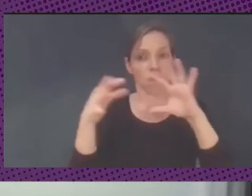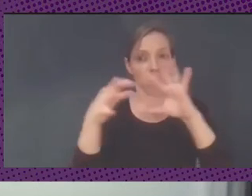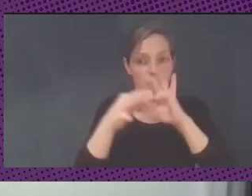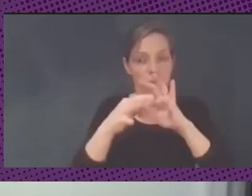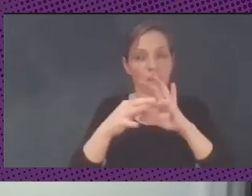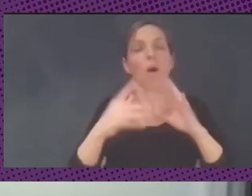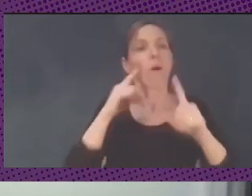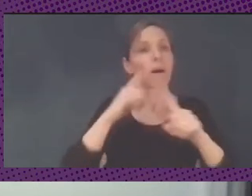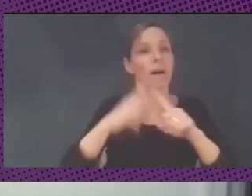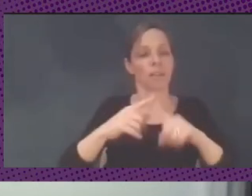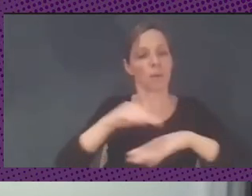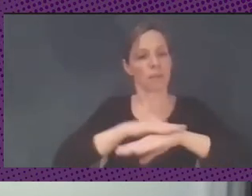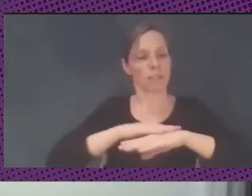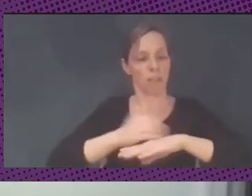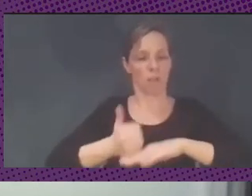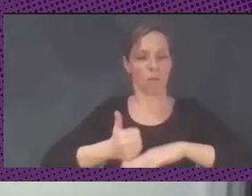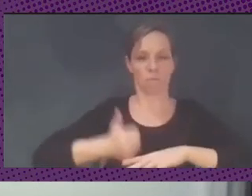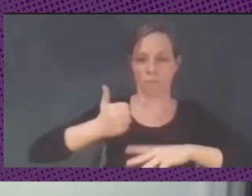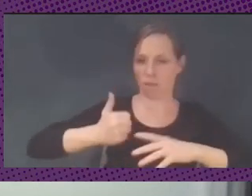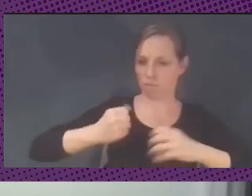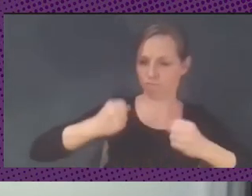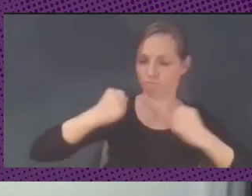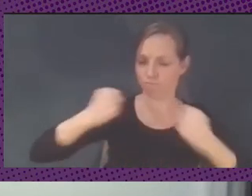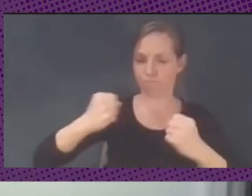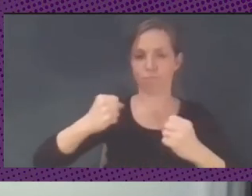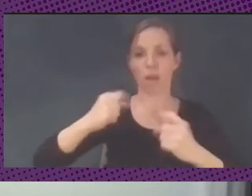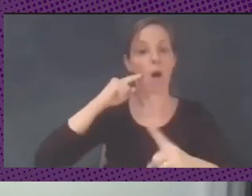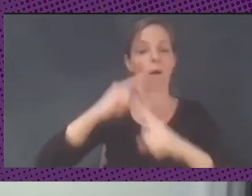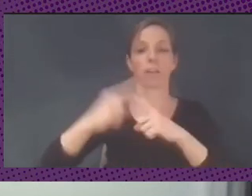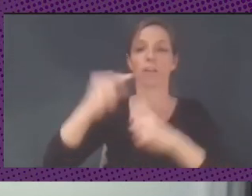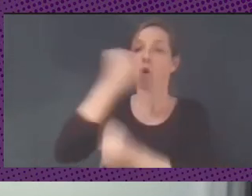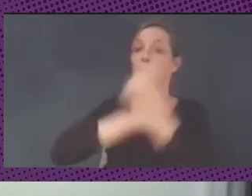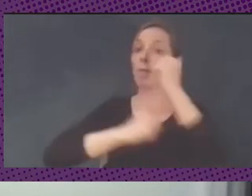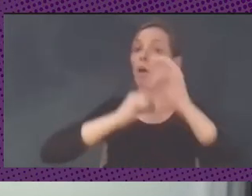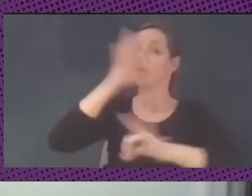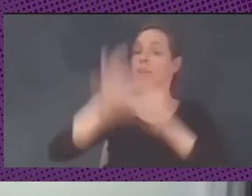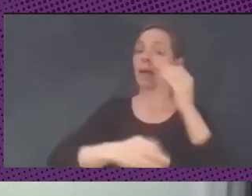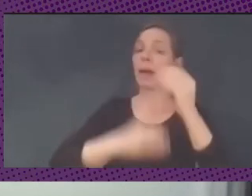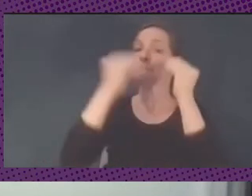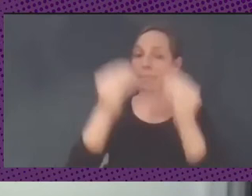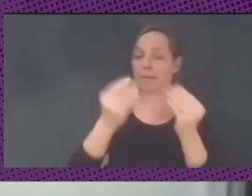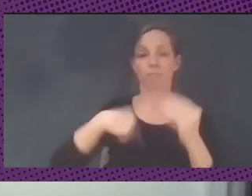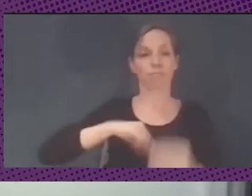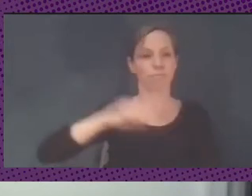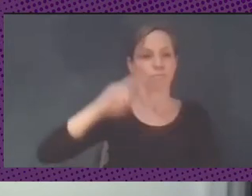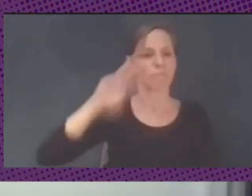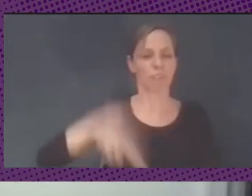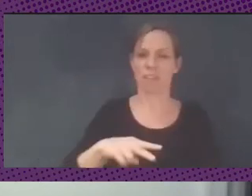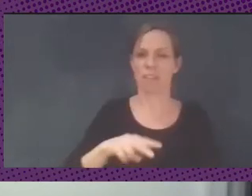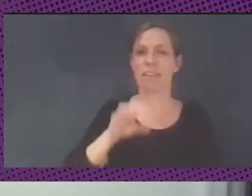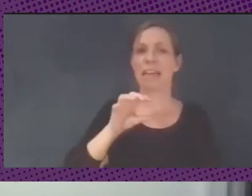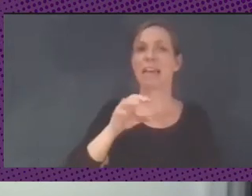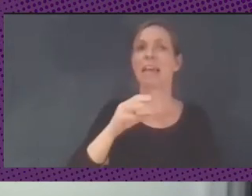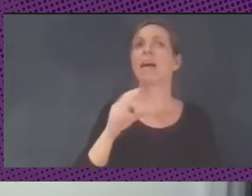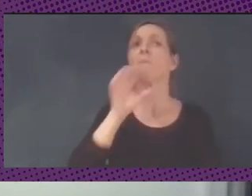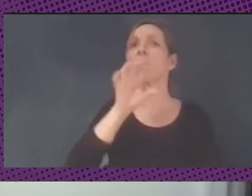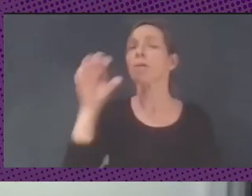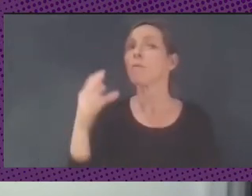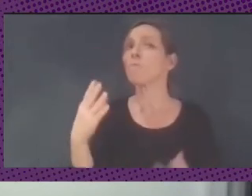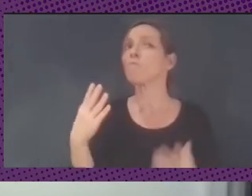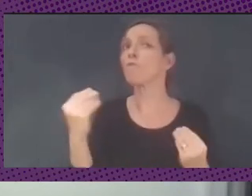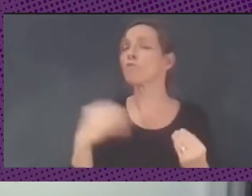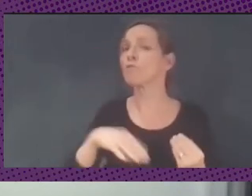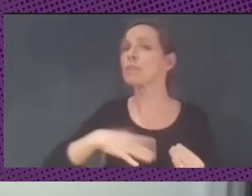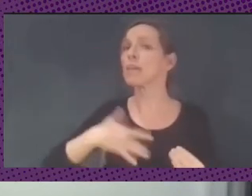capaz de organizar la economía, y eso hay que reconocer que no tenemos muchos Estados capaces de organizar la economía para una